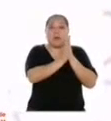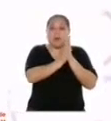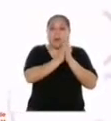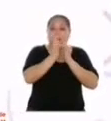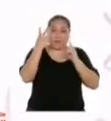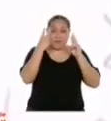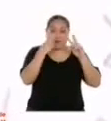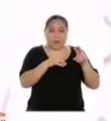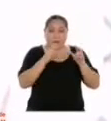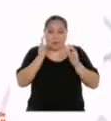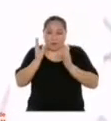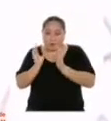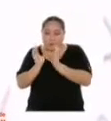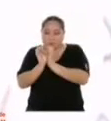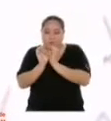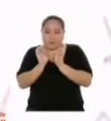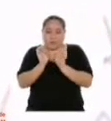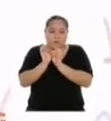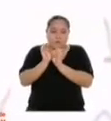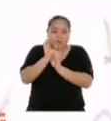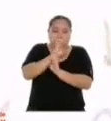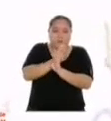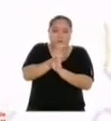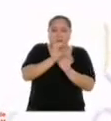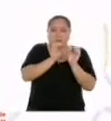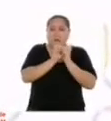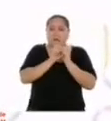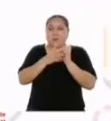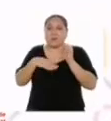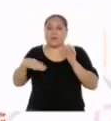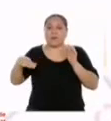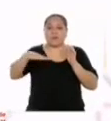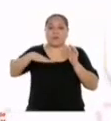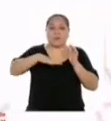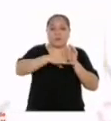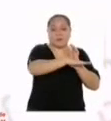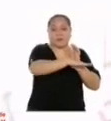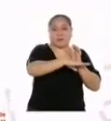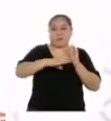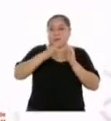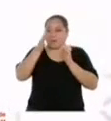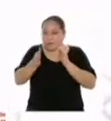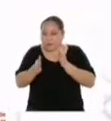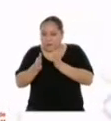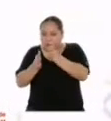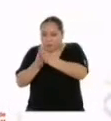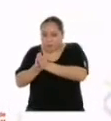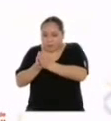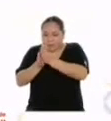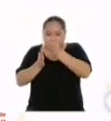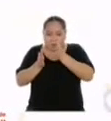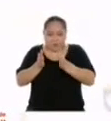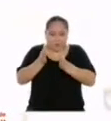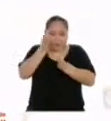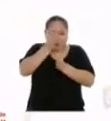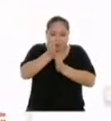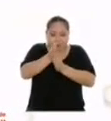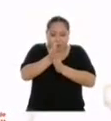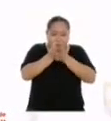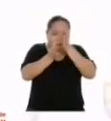como vemos aquí. Cada barra representa un subconjunto de datos y la superficie de cada una coincide con la frecuencia absoluta.